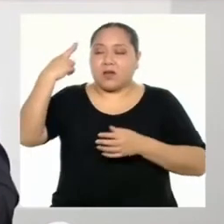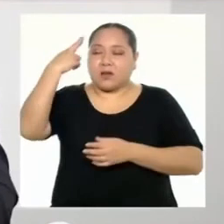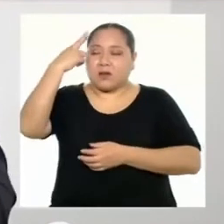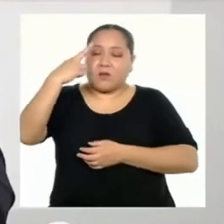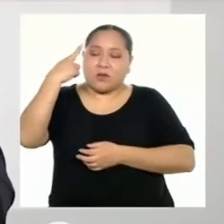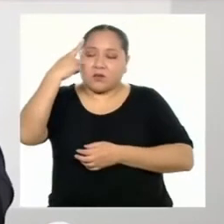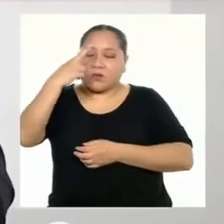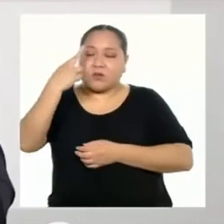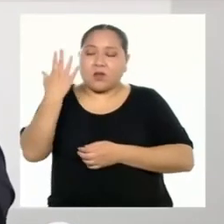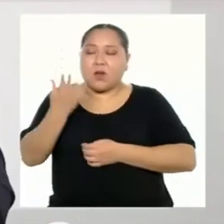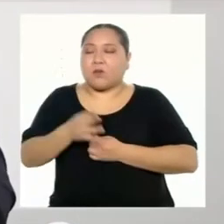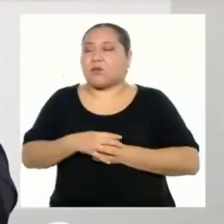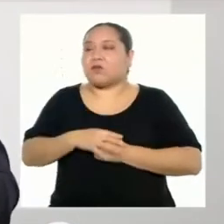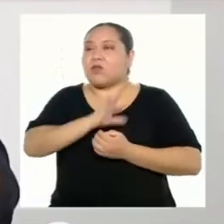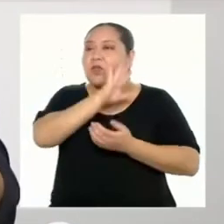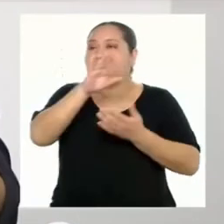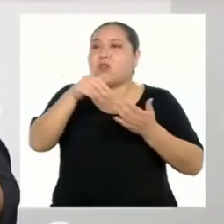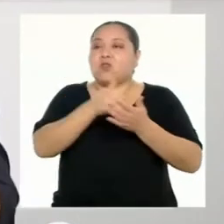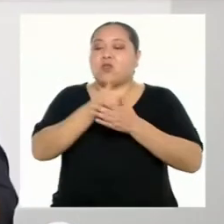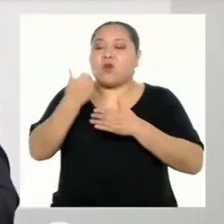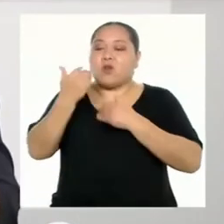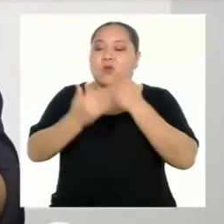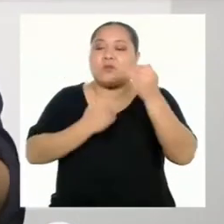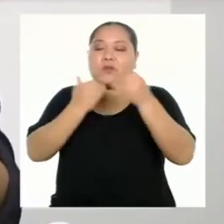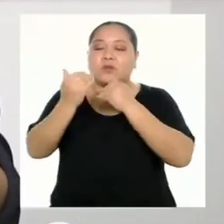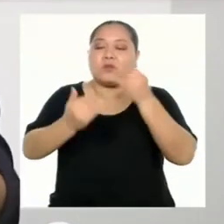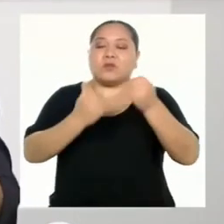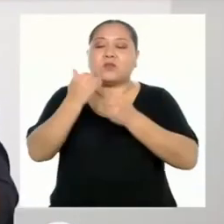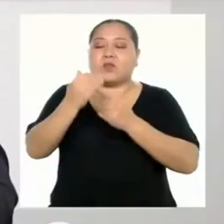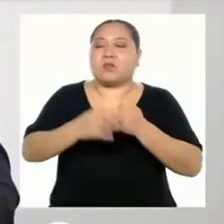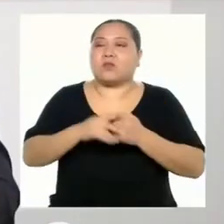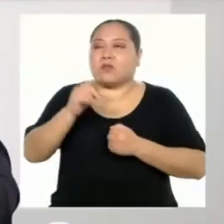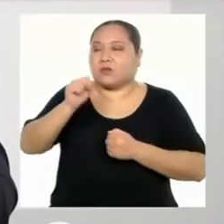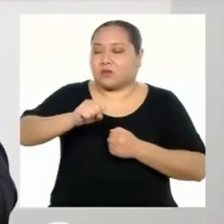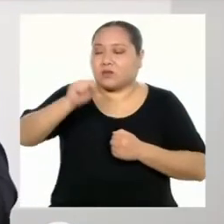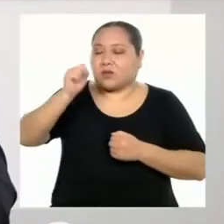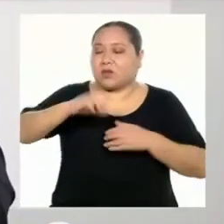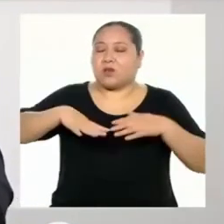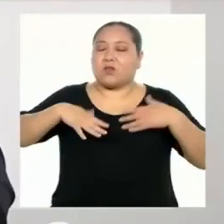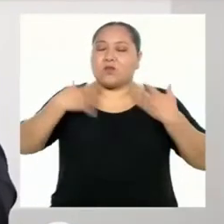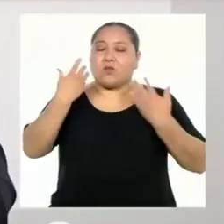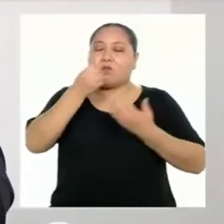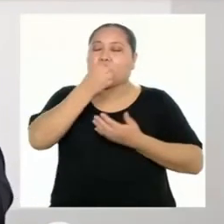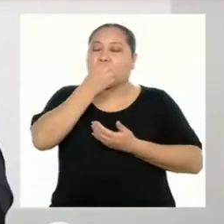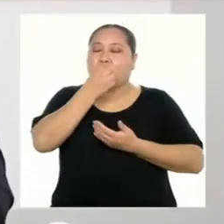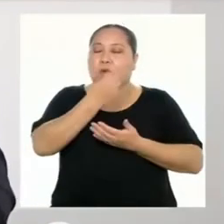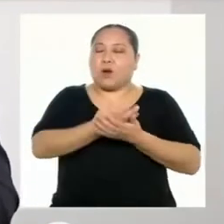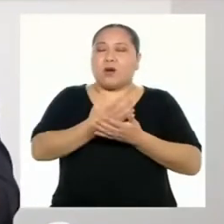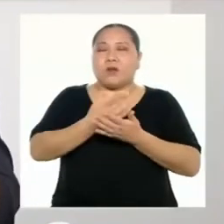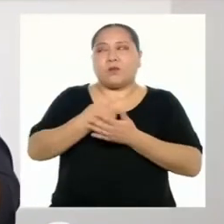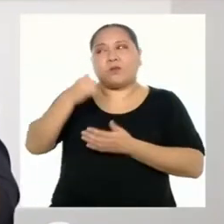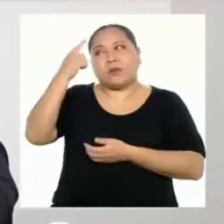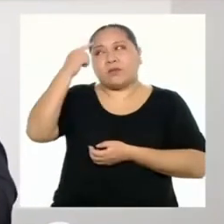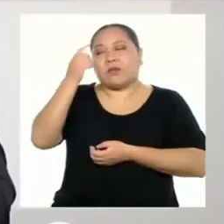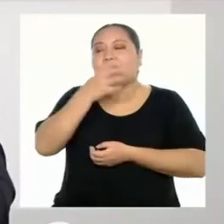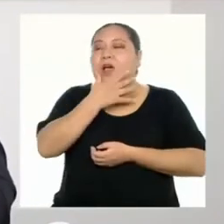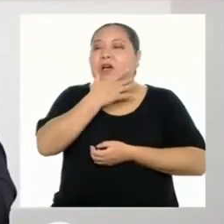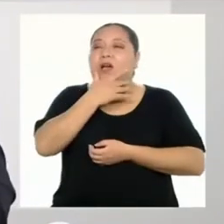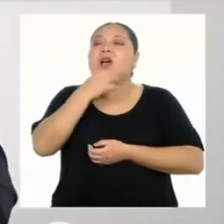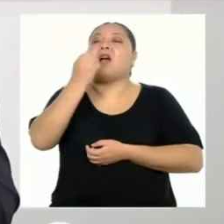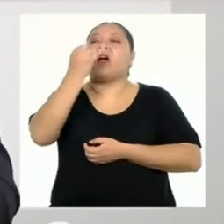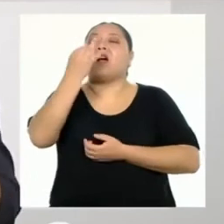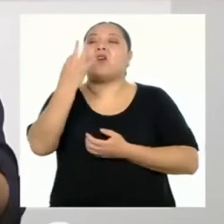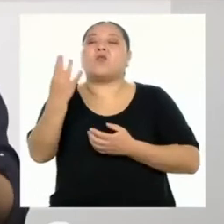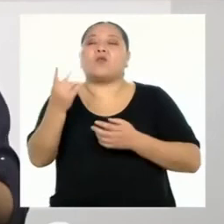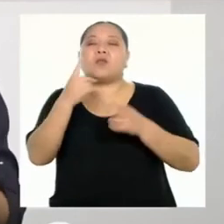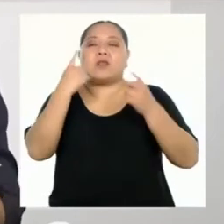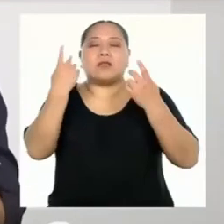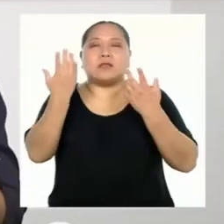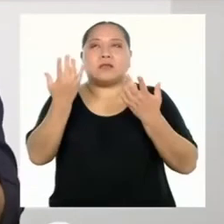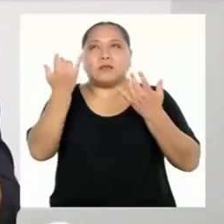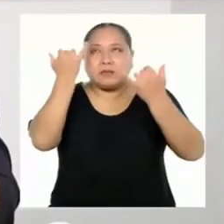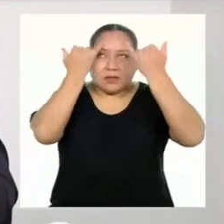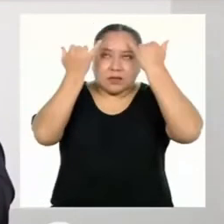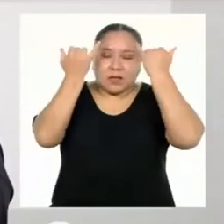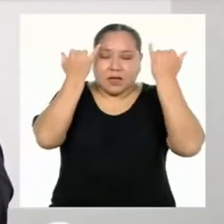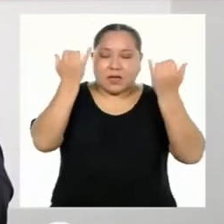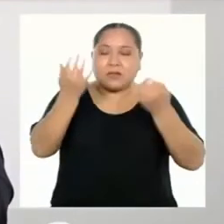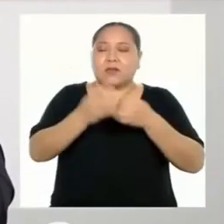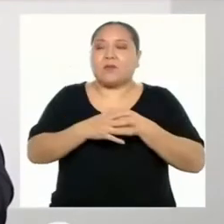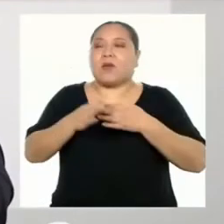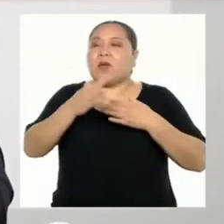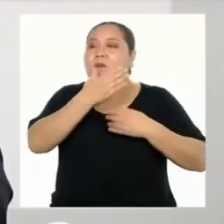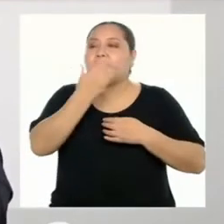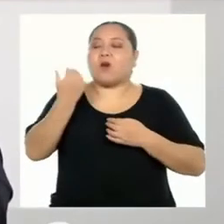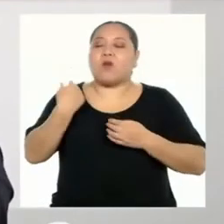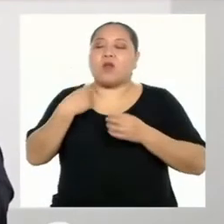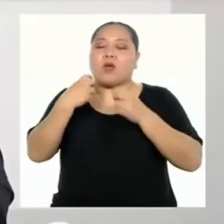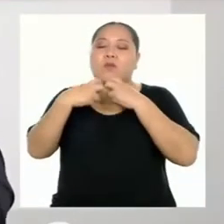reflexión y de todos los procesos, es bueno plantearnos algunos compromisos para mejorar las